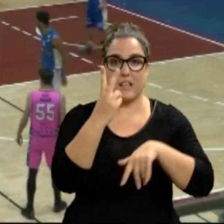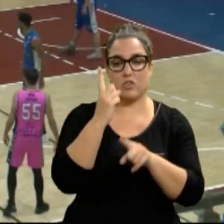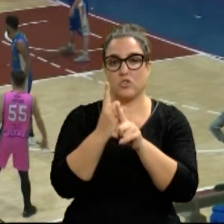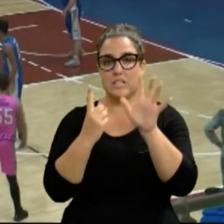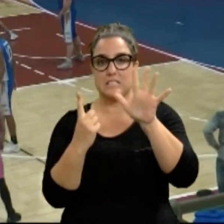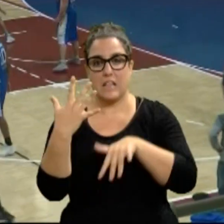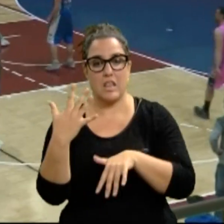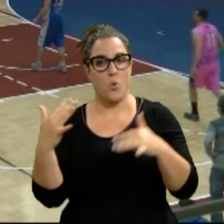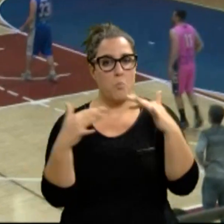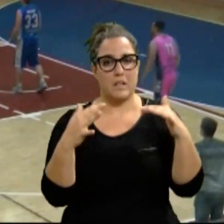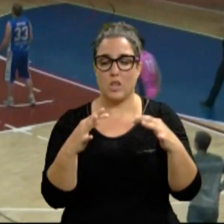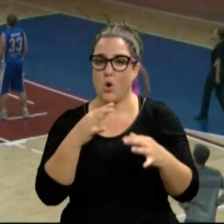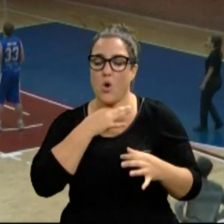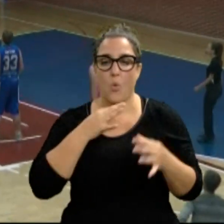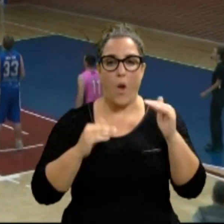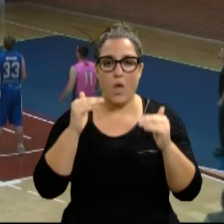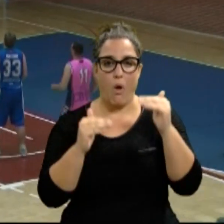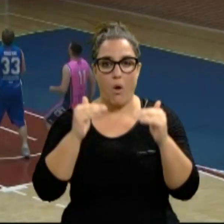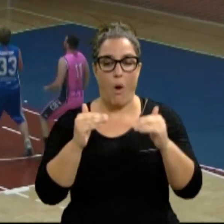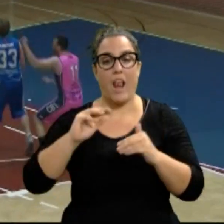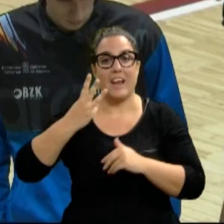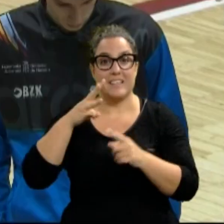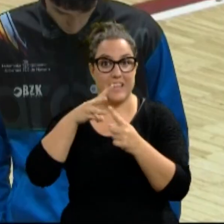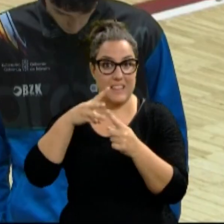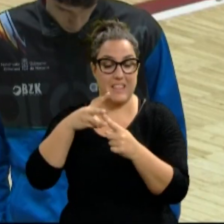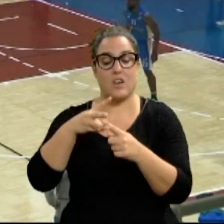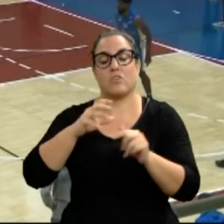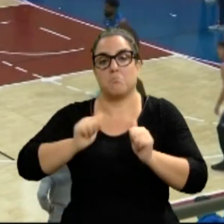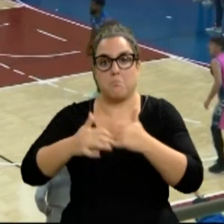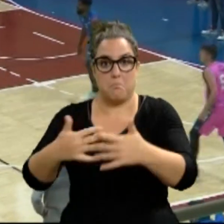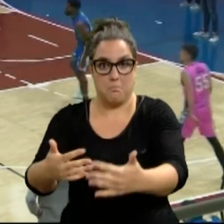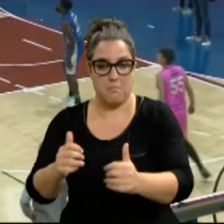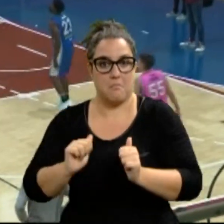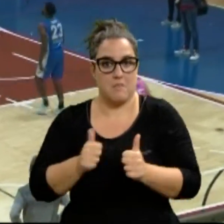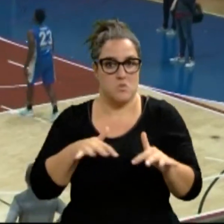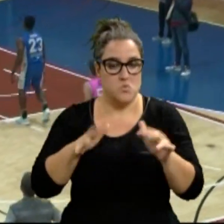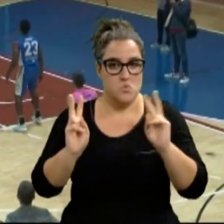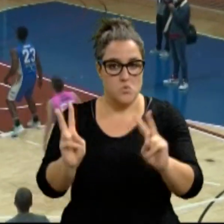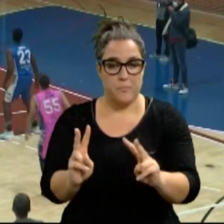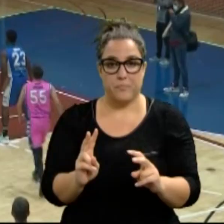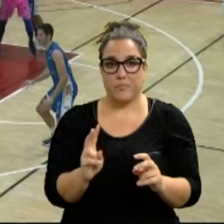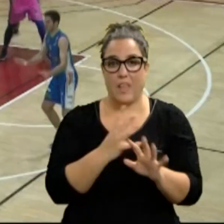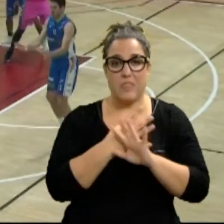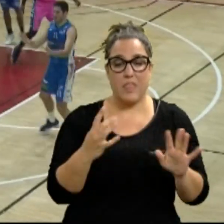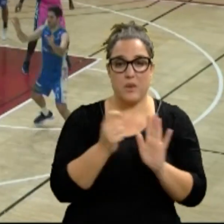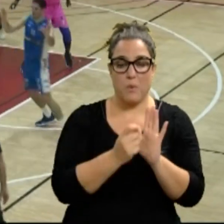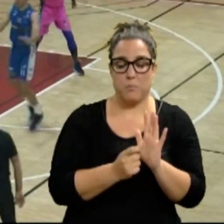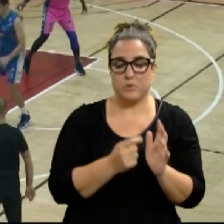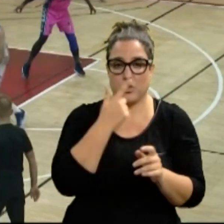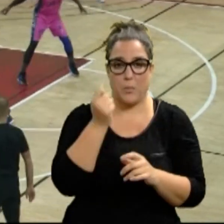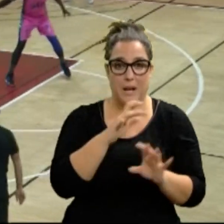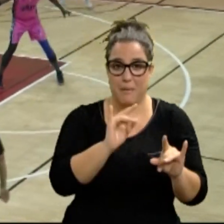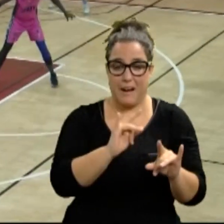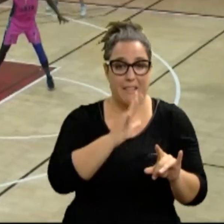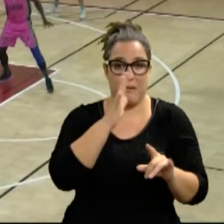partido muy igualado que se comenzó a decantar en el tercer cuarto tras dos primeros casi idénticos. De nada valieron los 19 puntos de Calvo y la Kunza en los visitantes, ni los